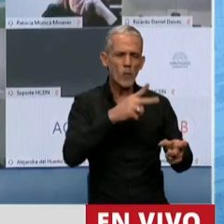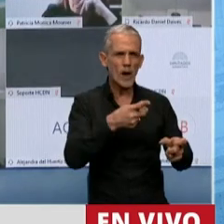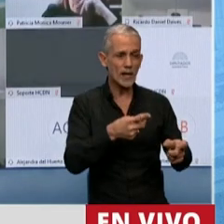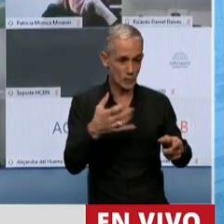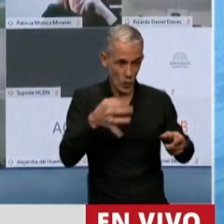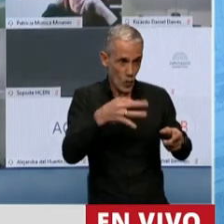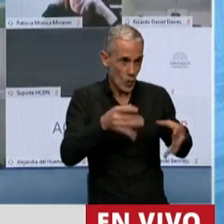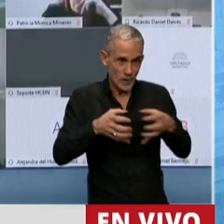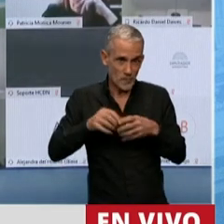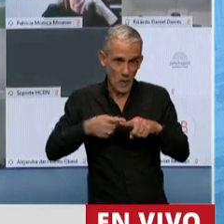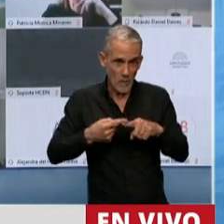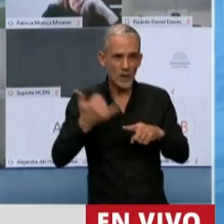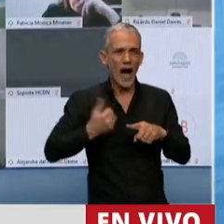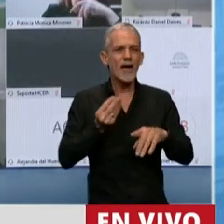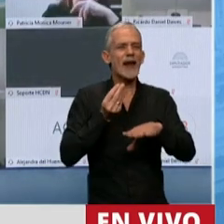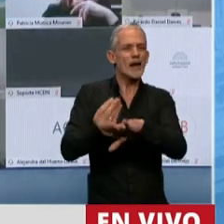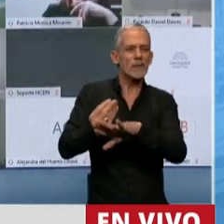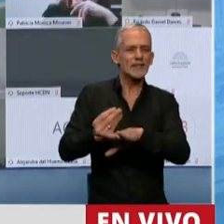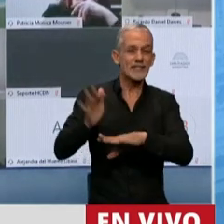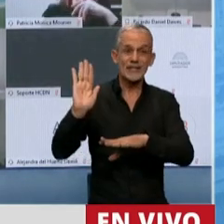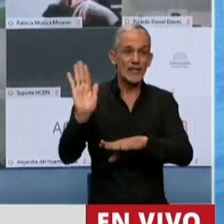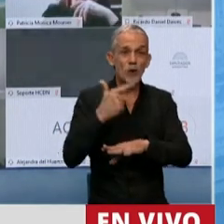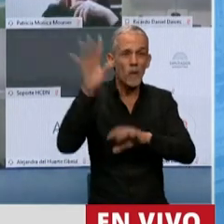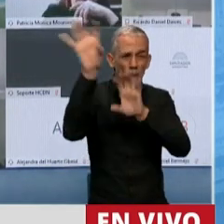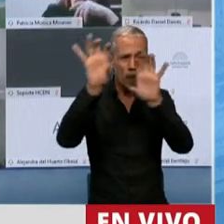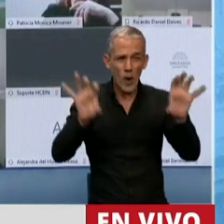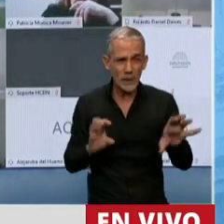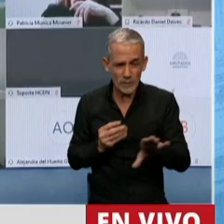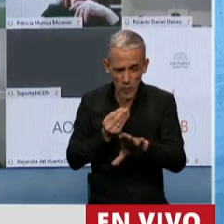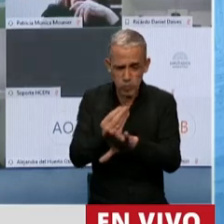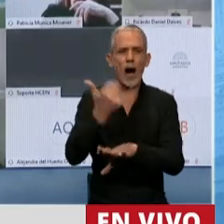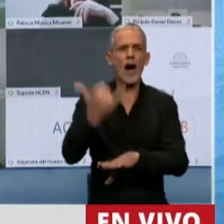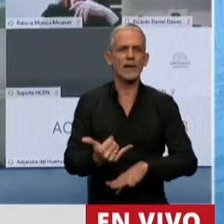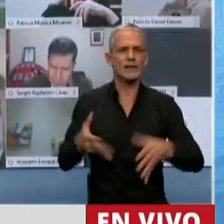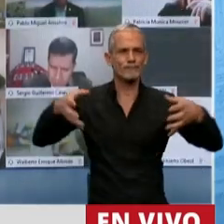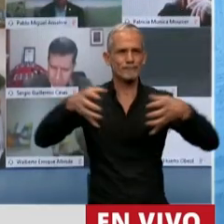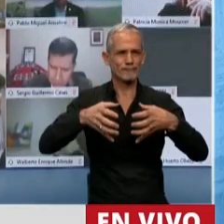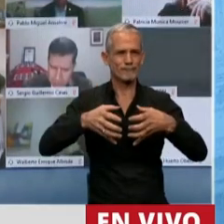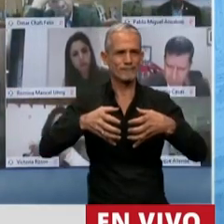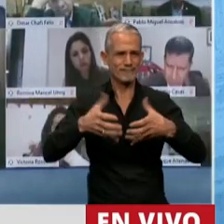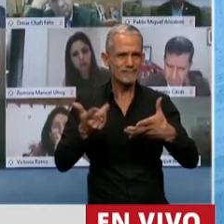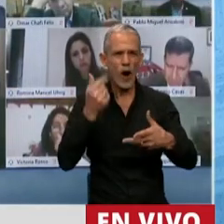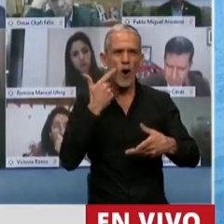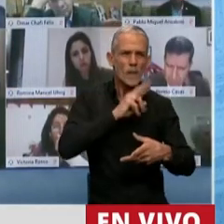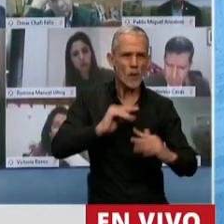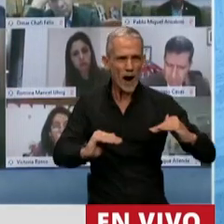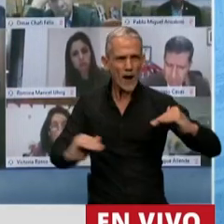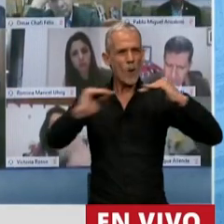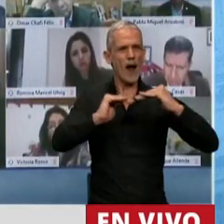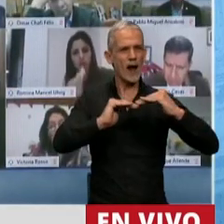bloque que tenemos representante de todas las provincias del país y en paridad de género.